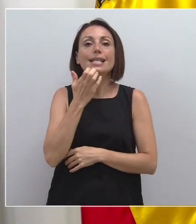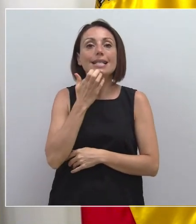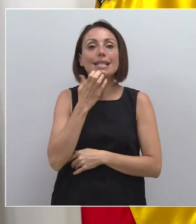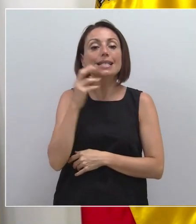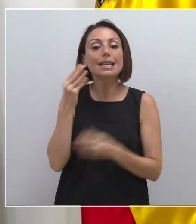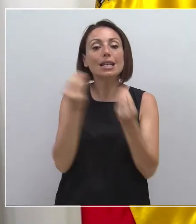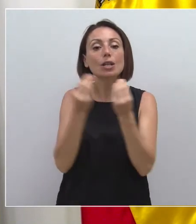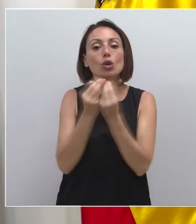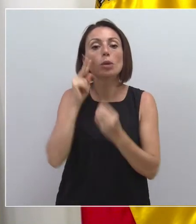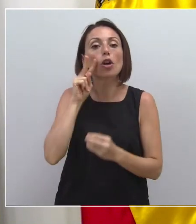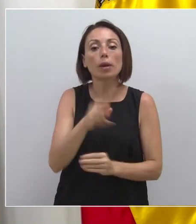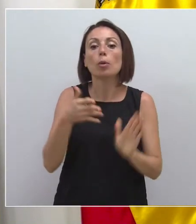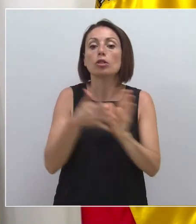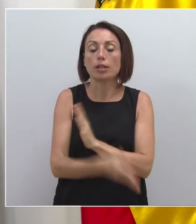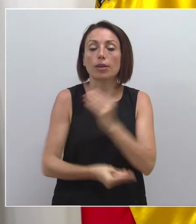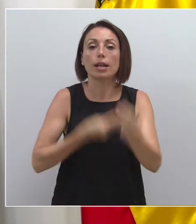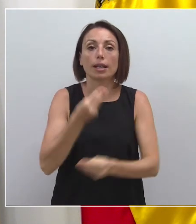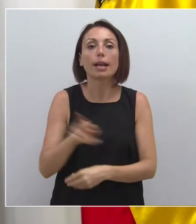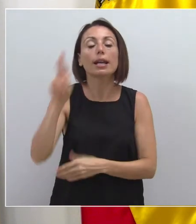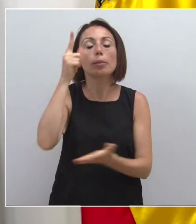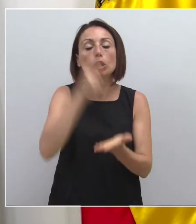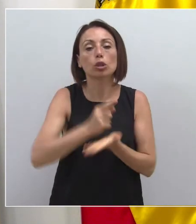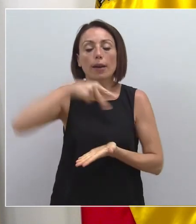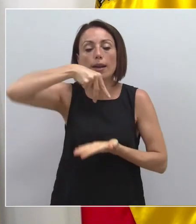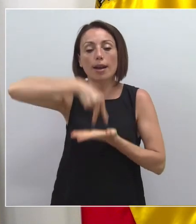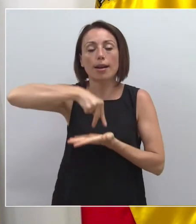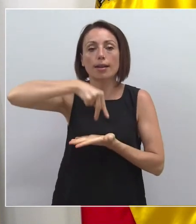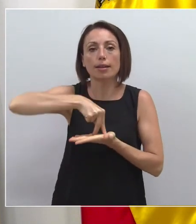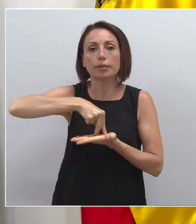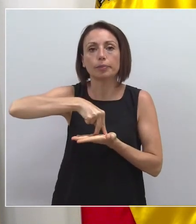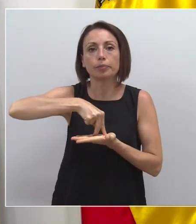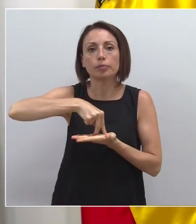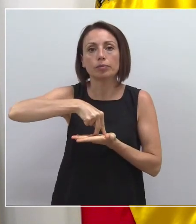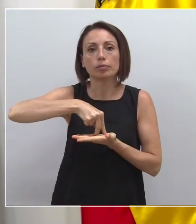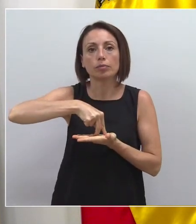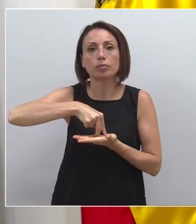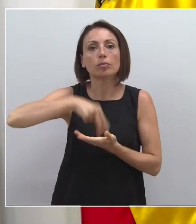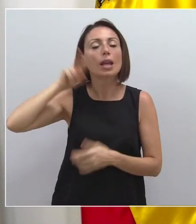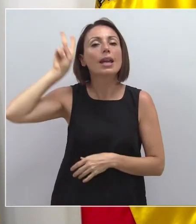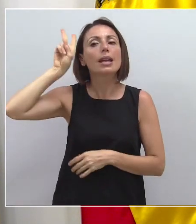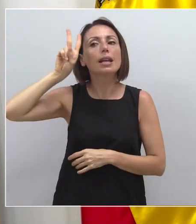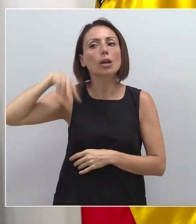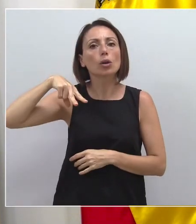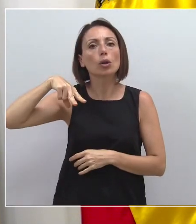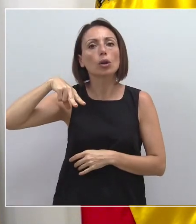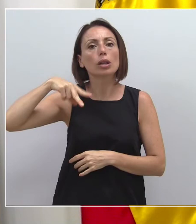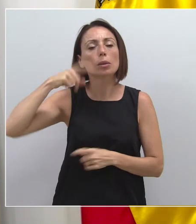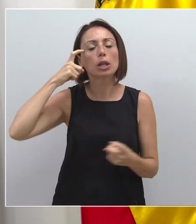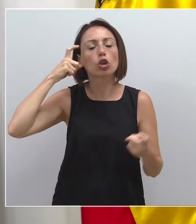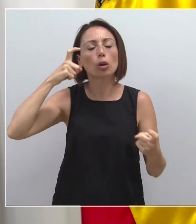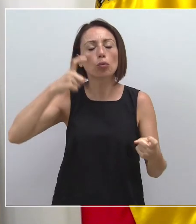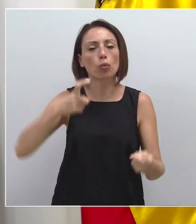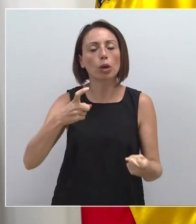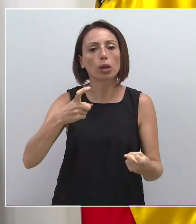que hay que actuar. Yo vuelvo a reiterar aquí mi reconocimiento al esfuerzo